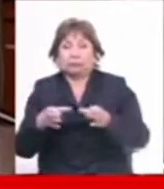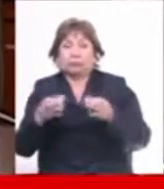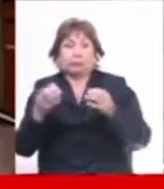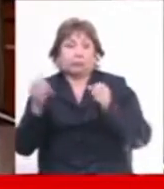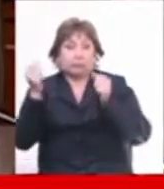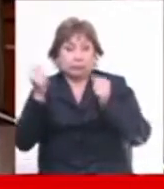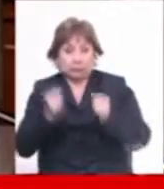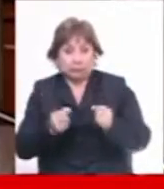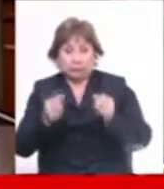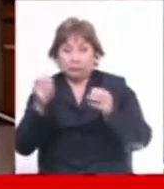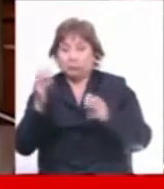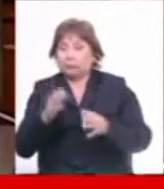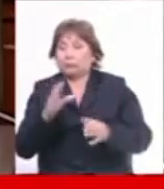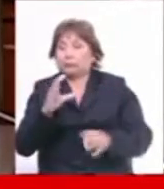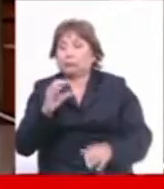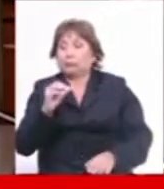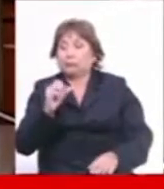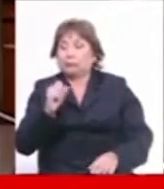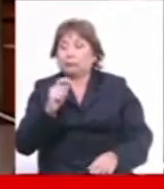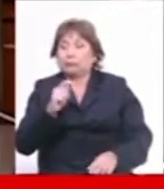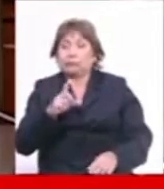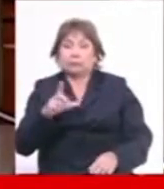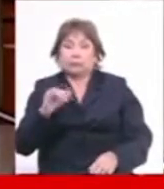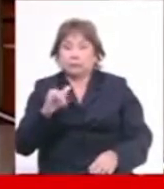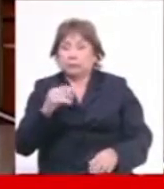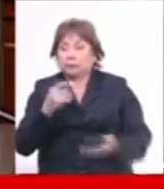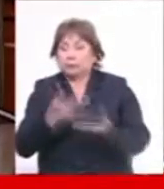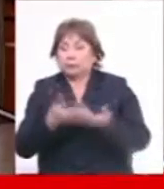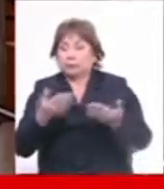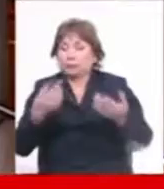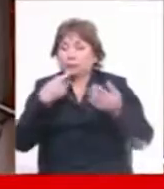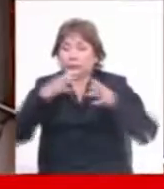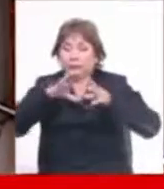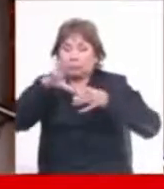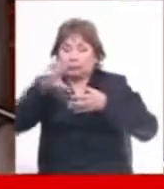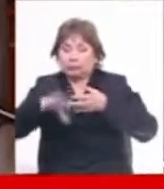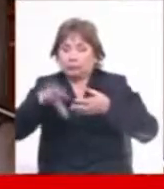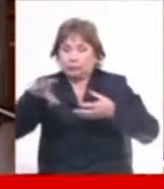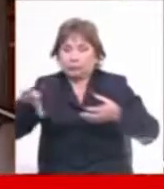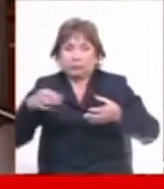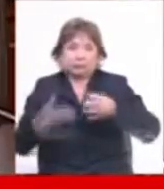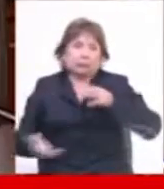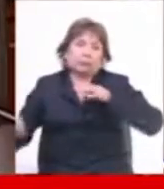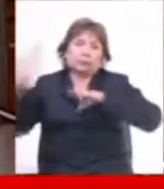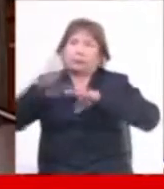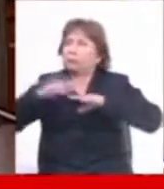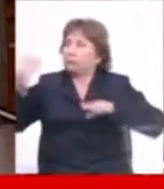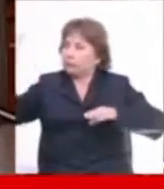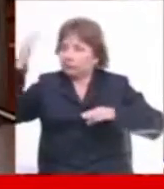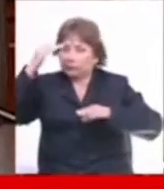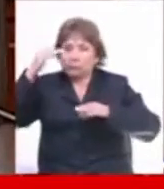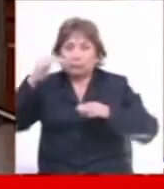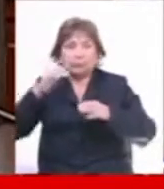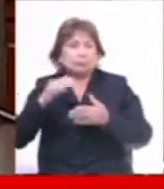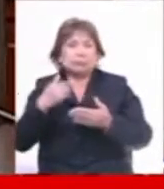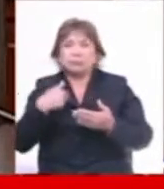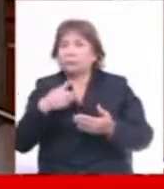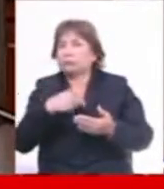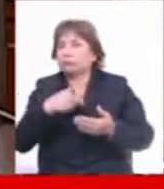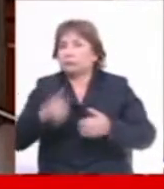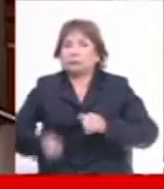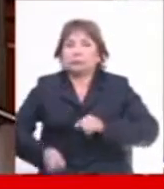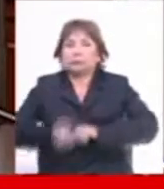poder constituyente. Y el poder constituyente es ese pueblo que está ahí por encima de nosotros. Nos estamos metiendo con nuestros